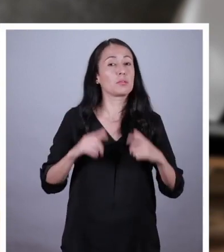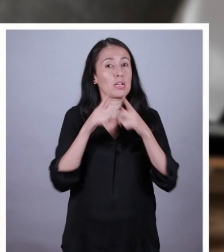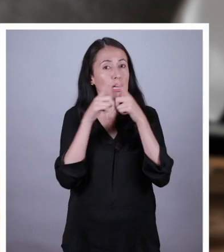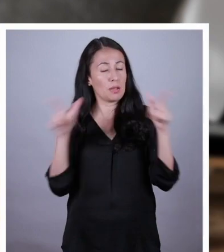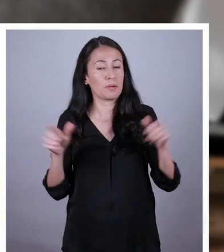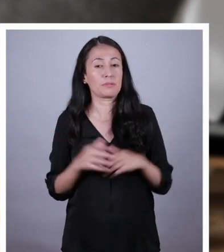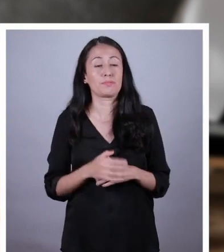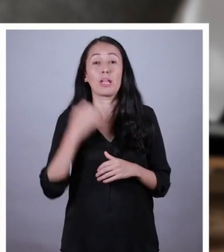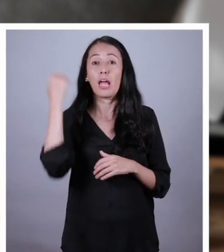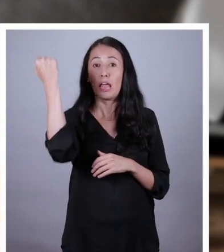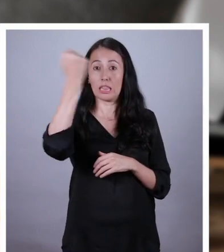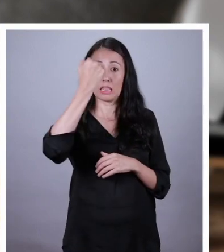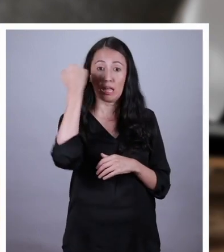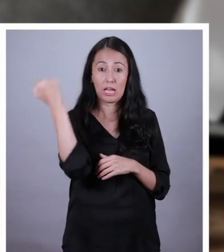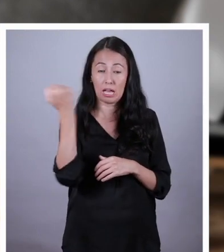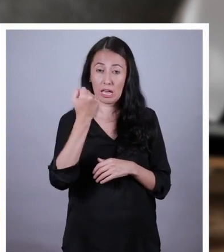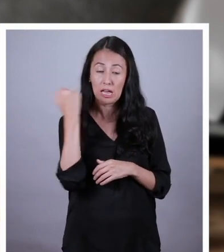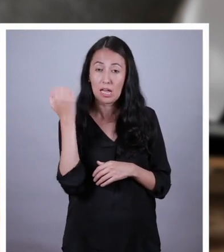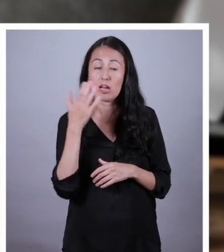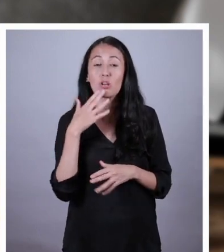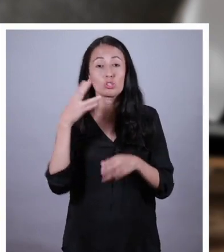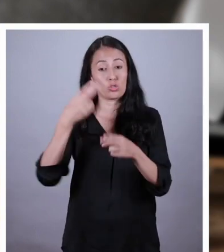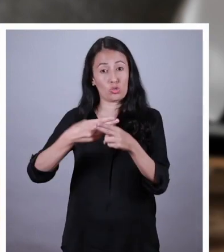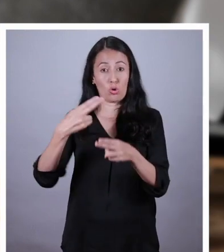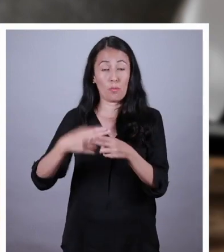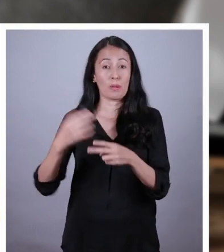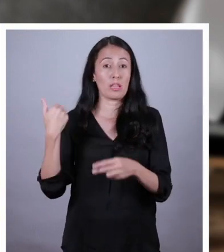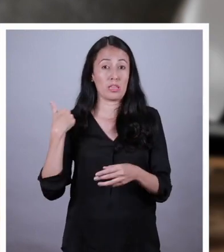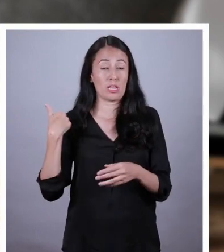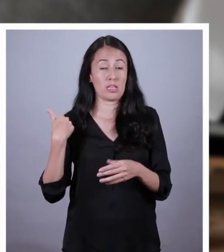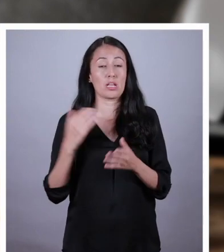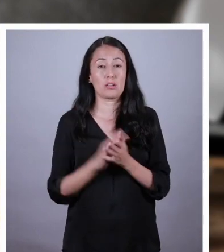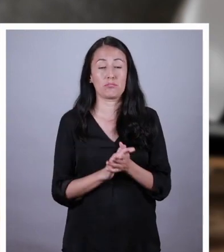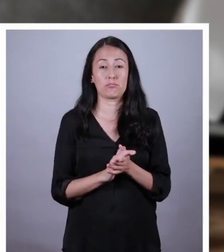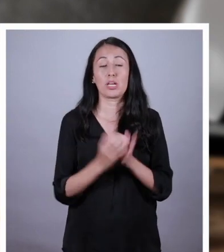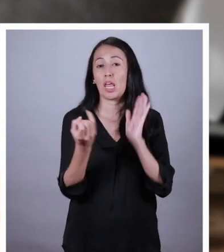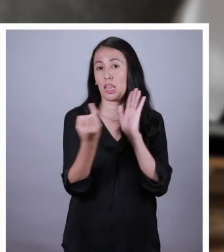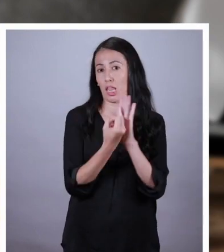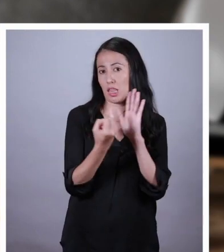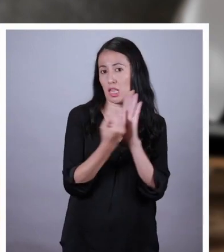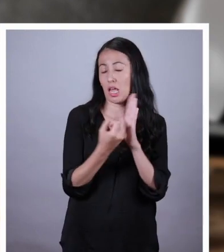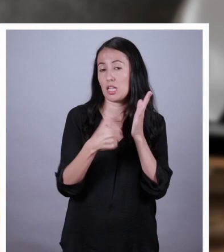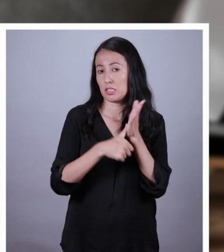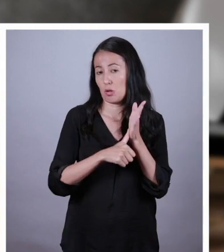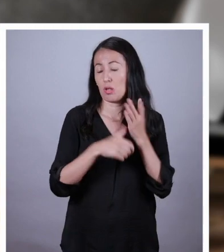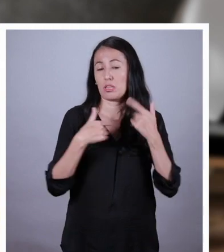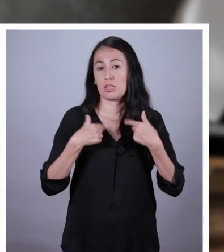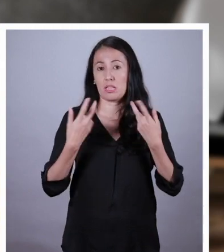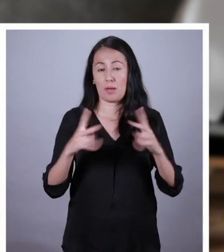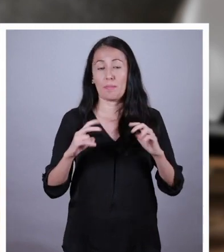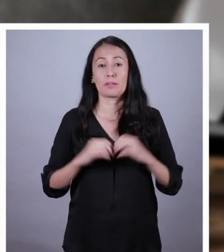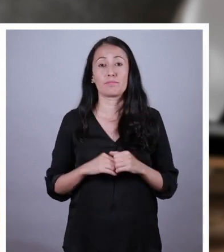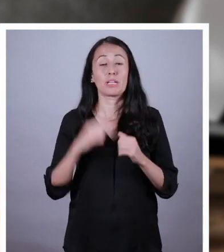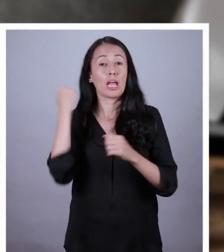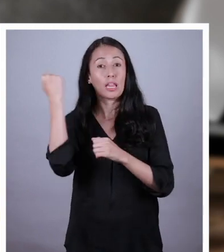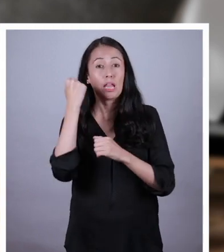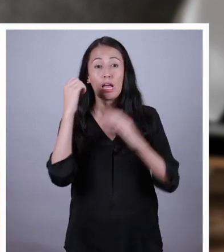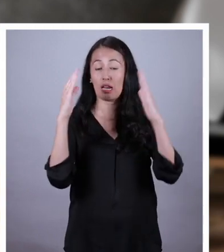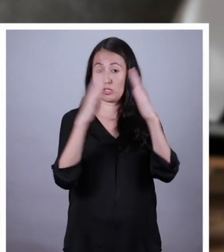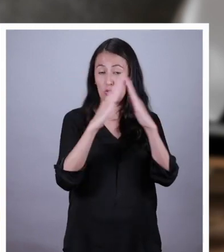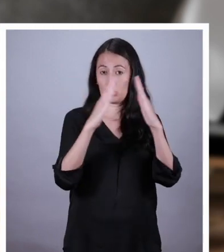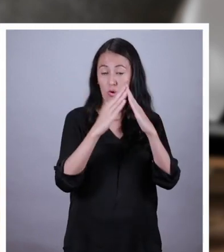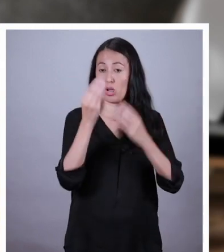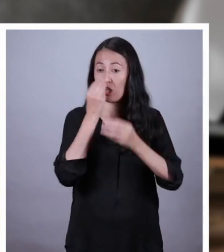libres Derecho a tener un nombre y nacionalidad Derecho a una alimentación, vivienda y atención médica